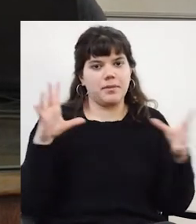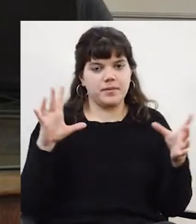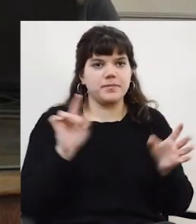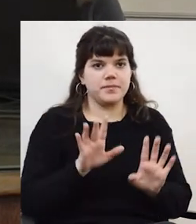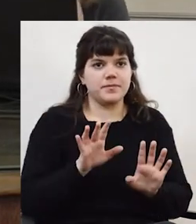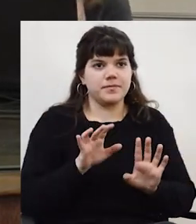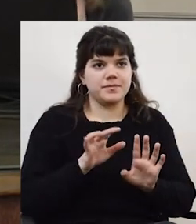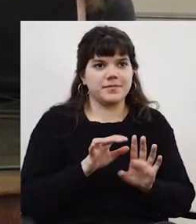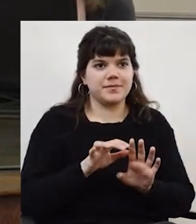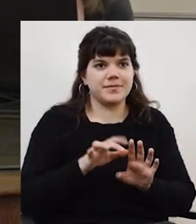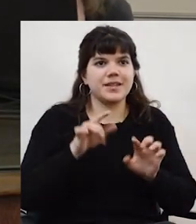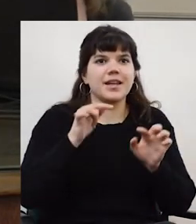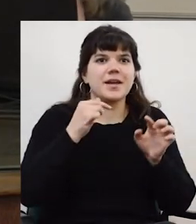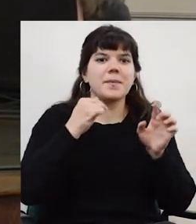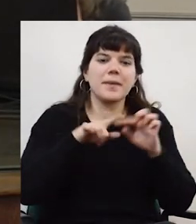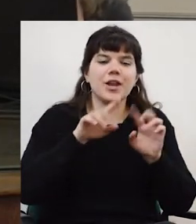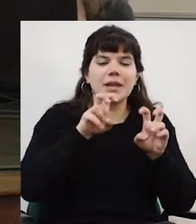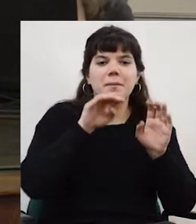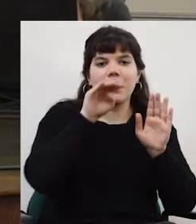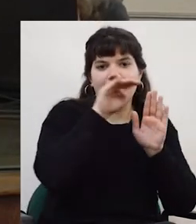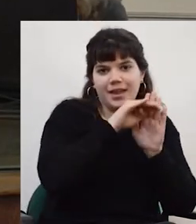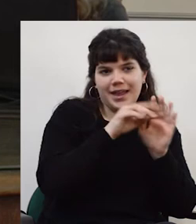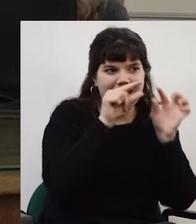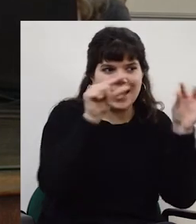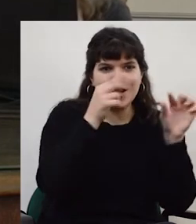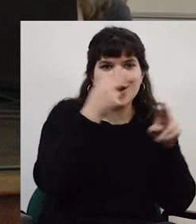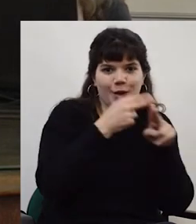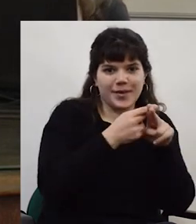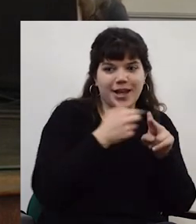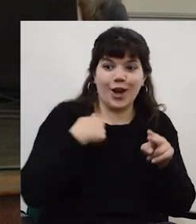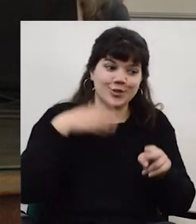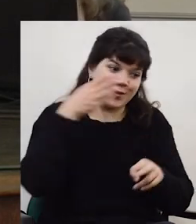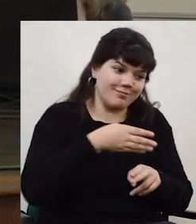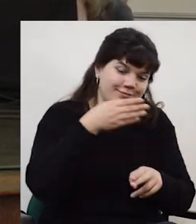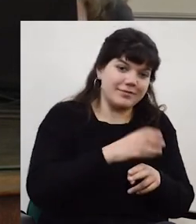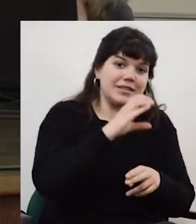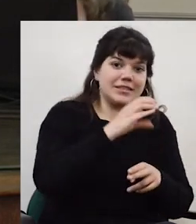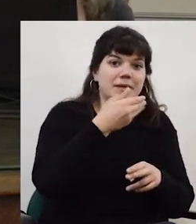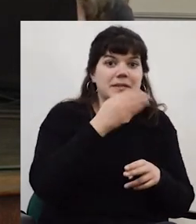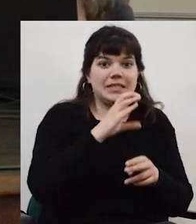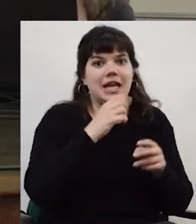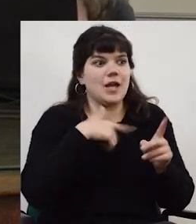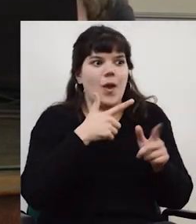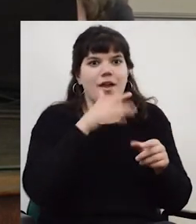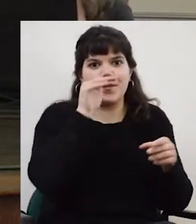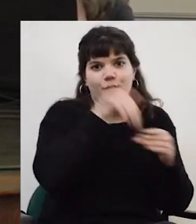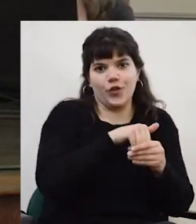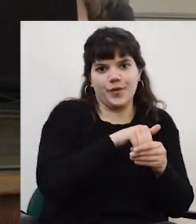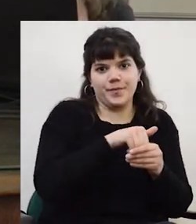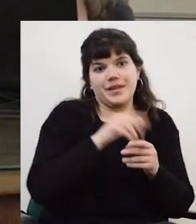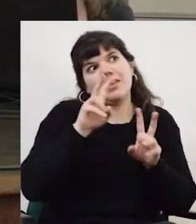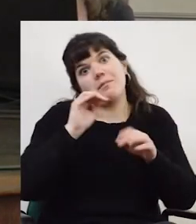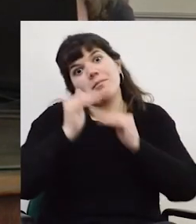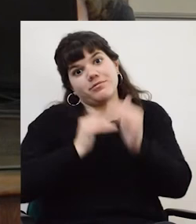Bueno, pero en la nomenclatura, nosotros tenemos participación en el CDC, no tenemos voto, o sea que el proceso